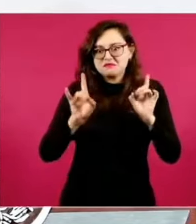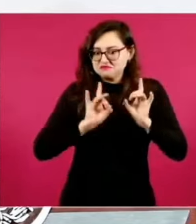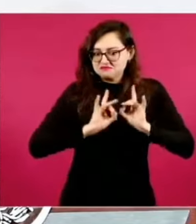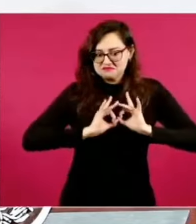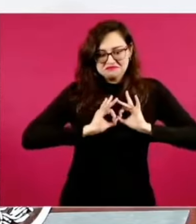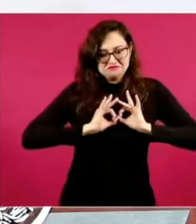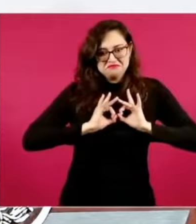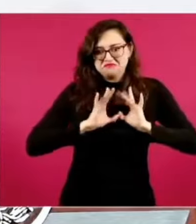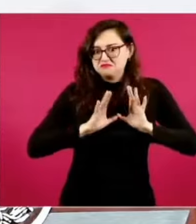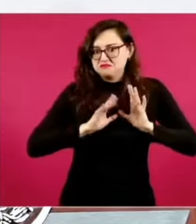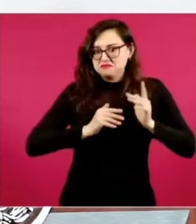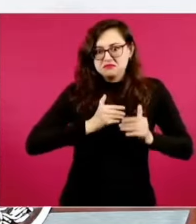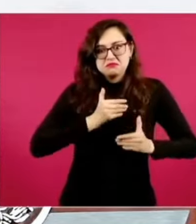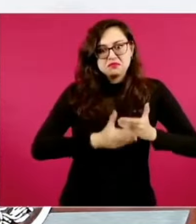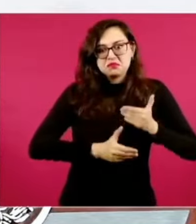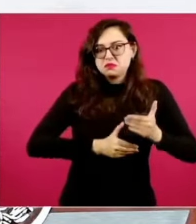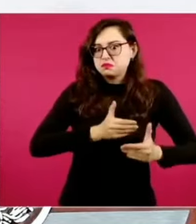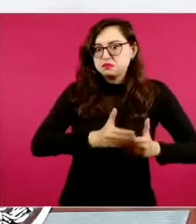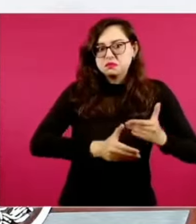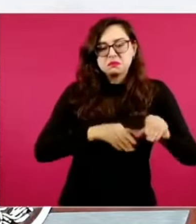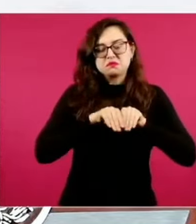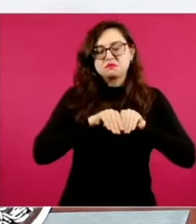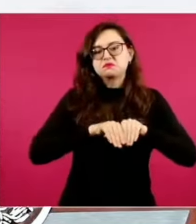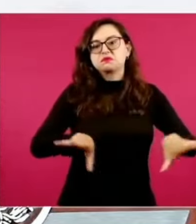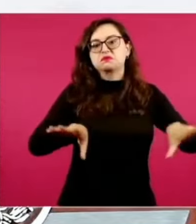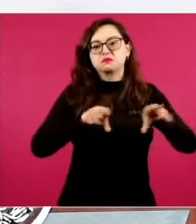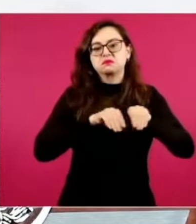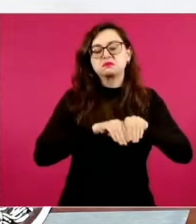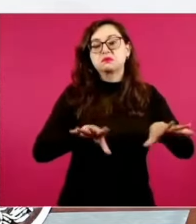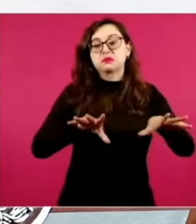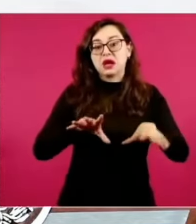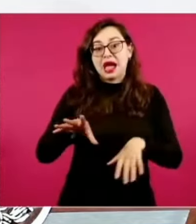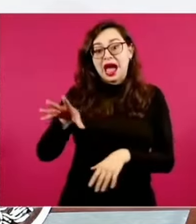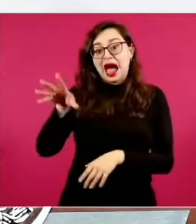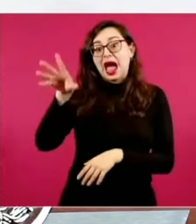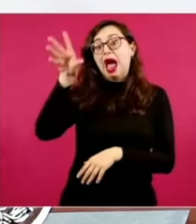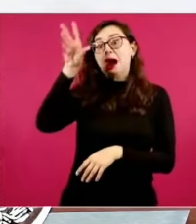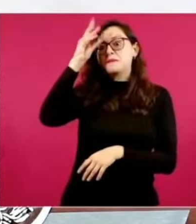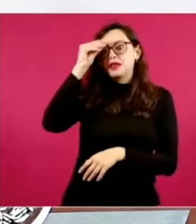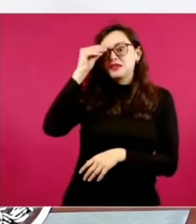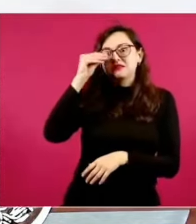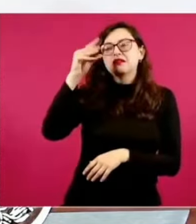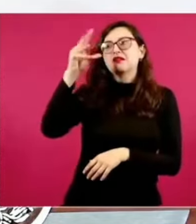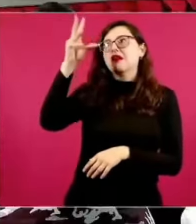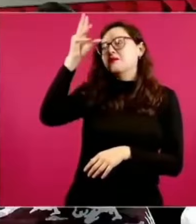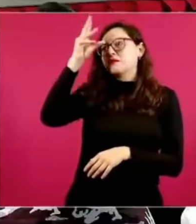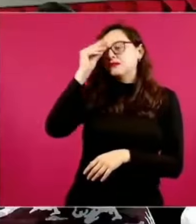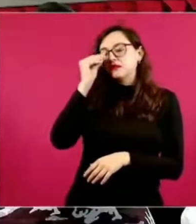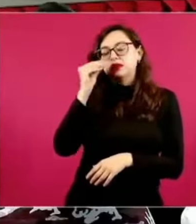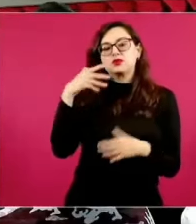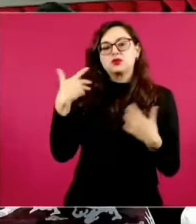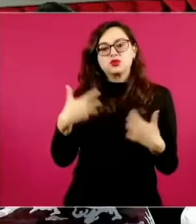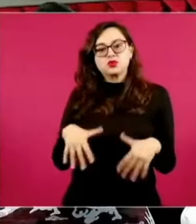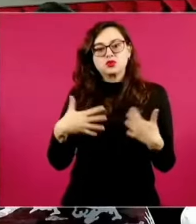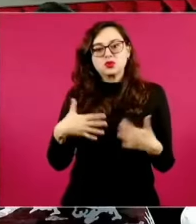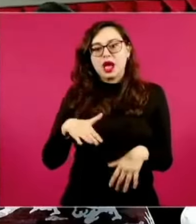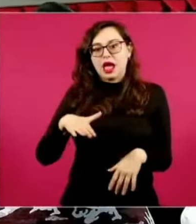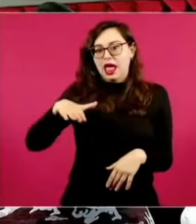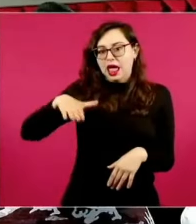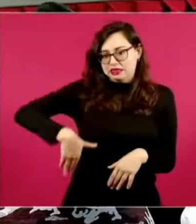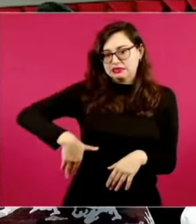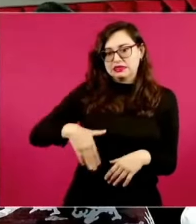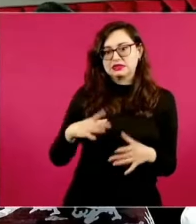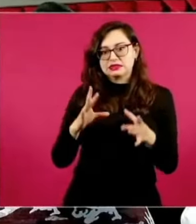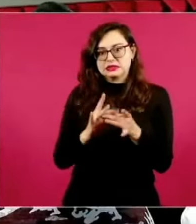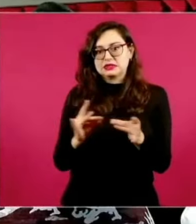como decían quienes me antecedieron y le agradezco profundamente la oportunidad. Es una